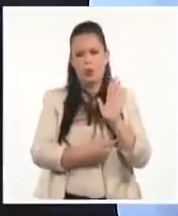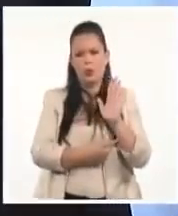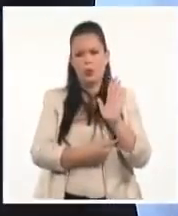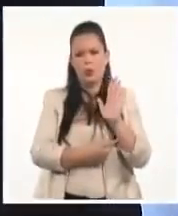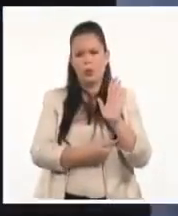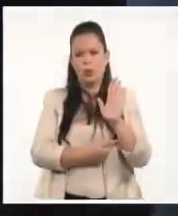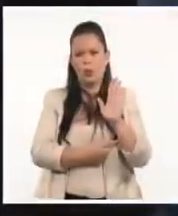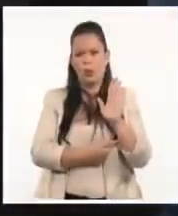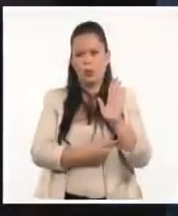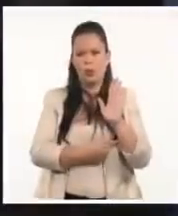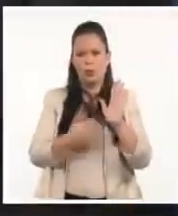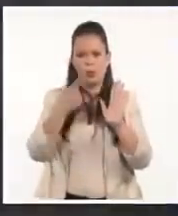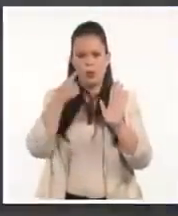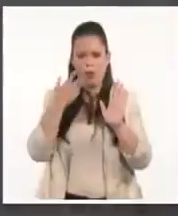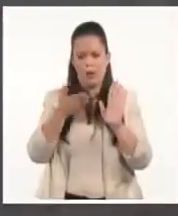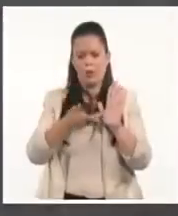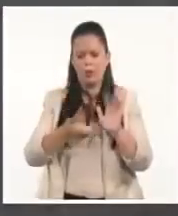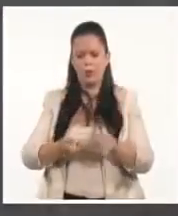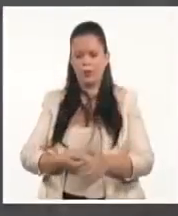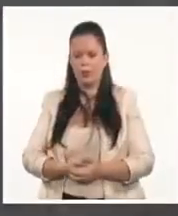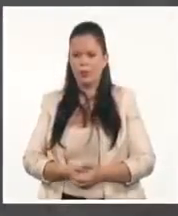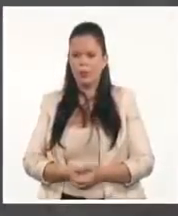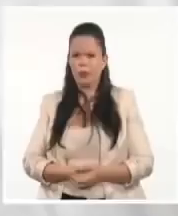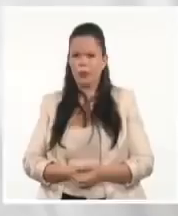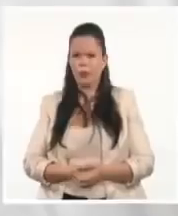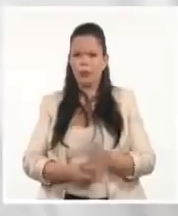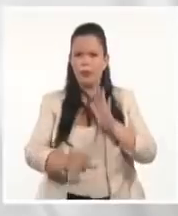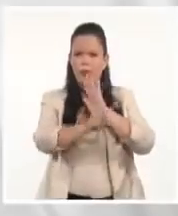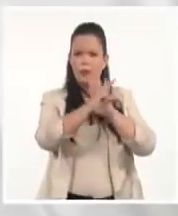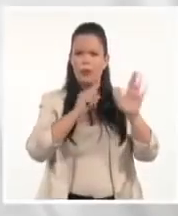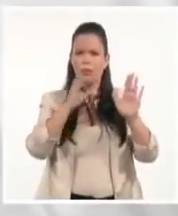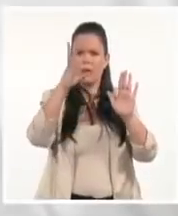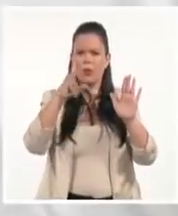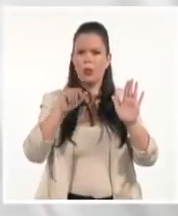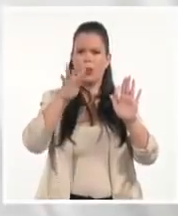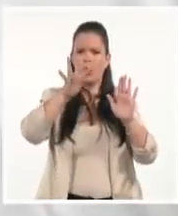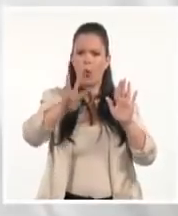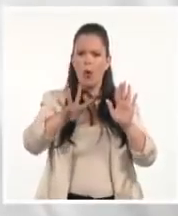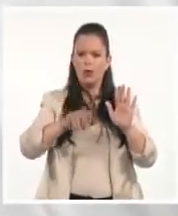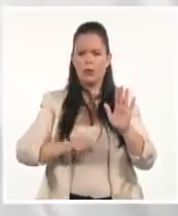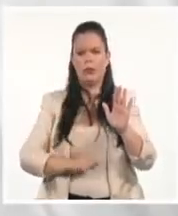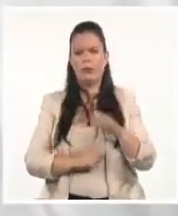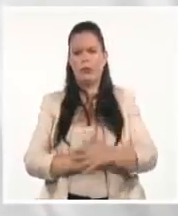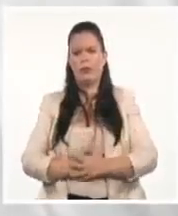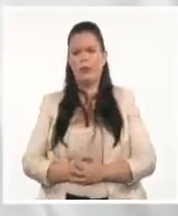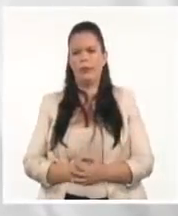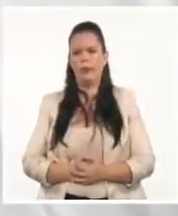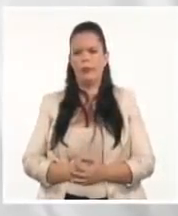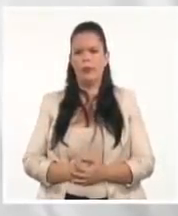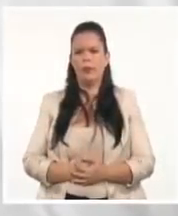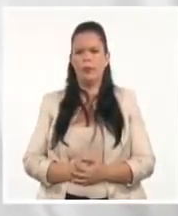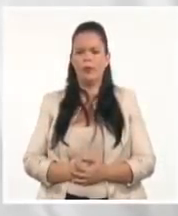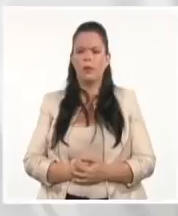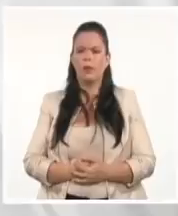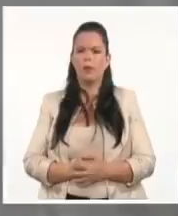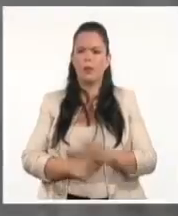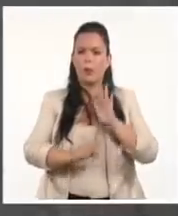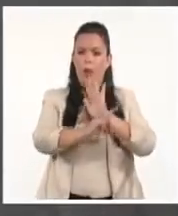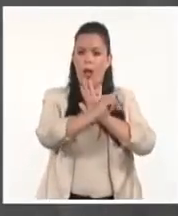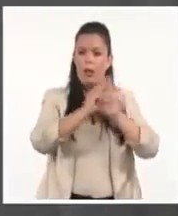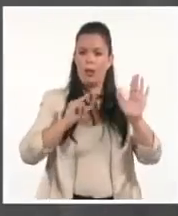vamos a pensar juntos. Miren, artículo 4 de la Constitución. Vamos a detenernos ahí, por favor, en el artículo 4